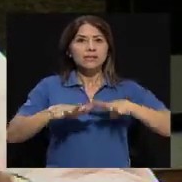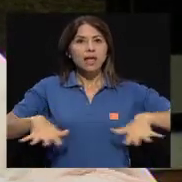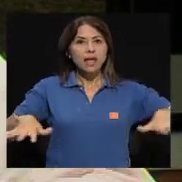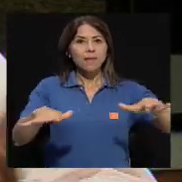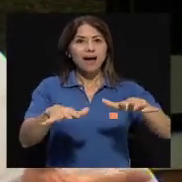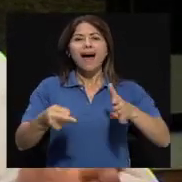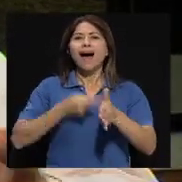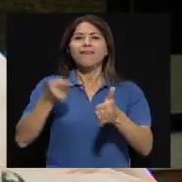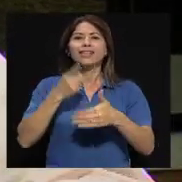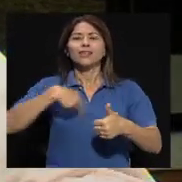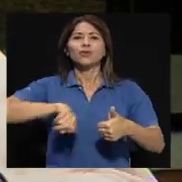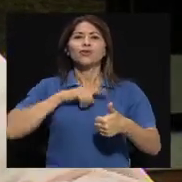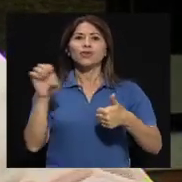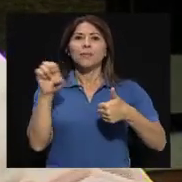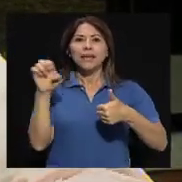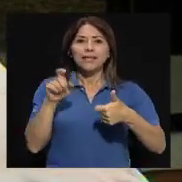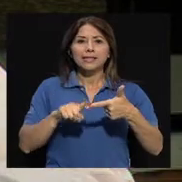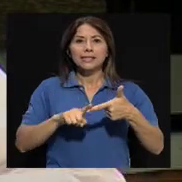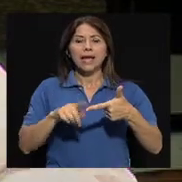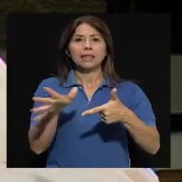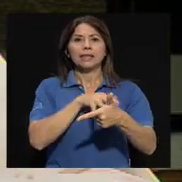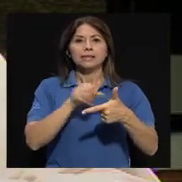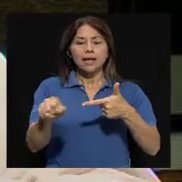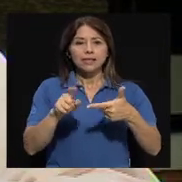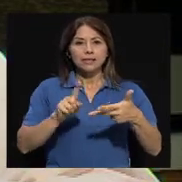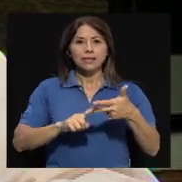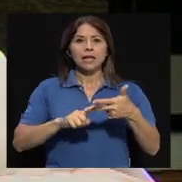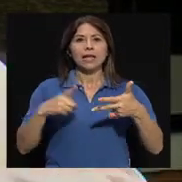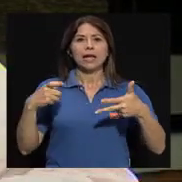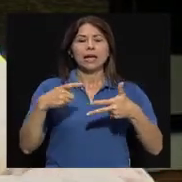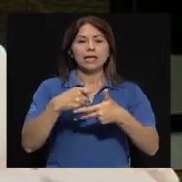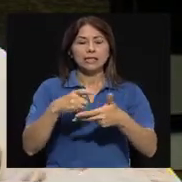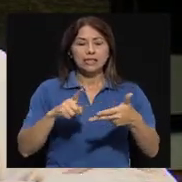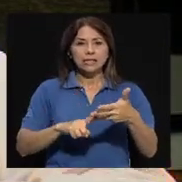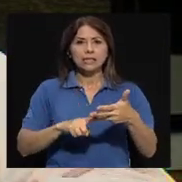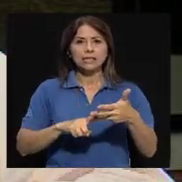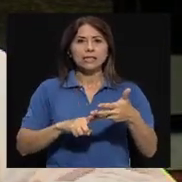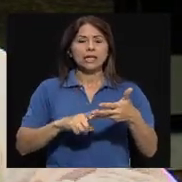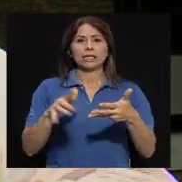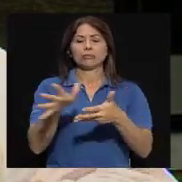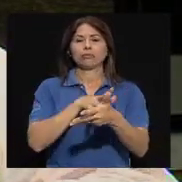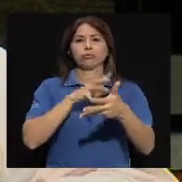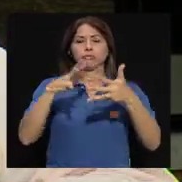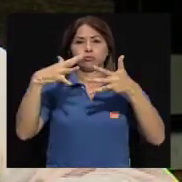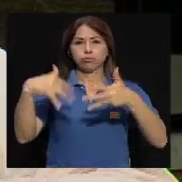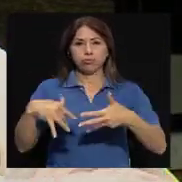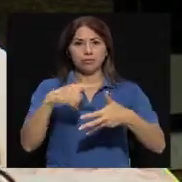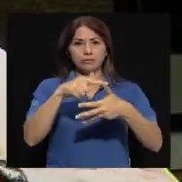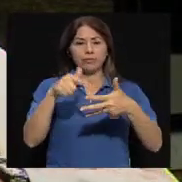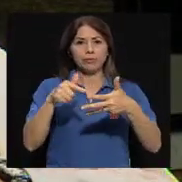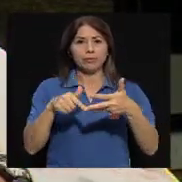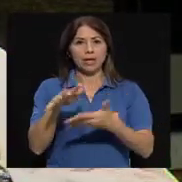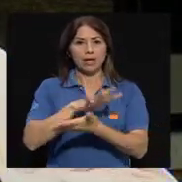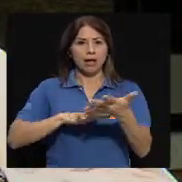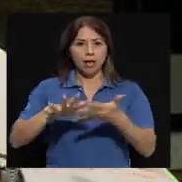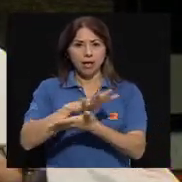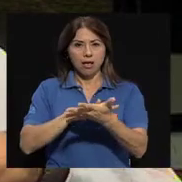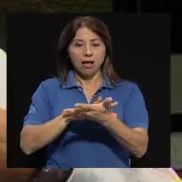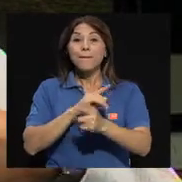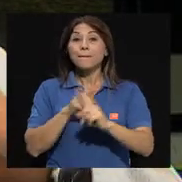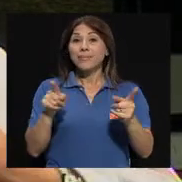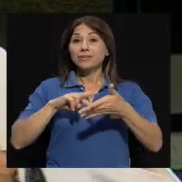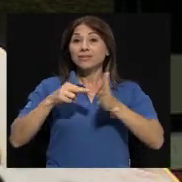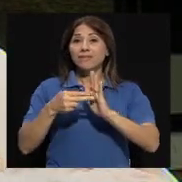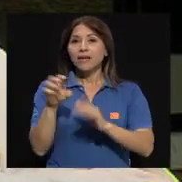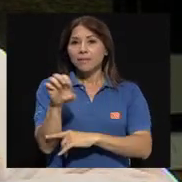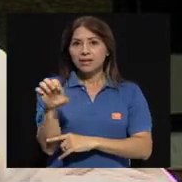Generalmente confundimos emergencia con desastre, con crisis, con catástrofe. Inclusive, una emergencia es una situación que a veces